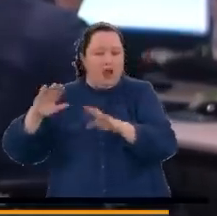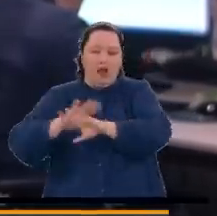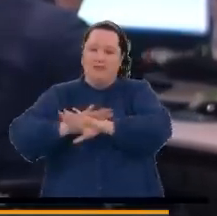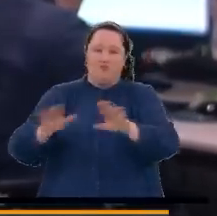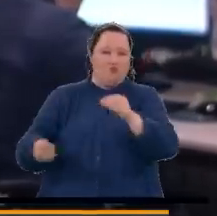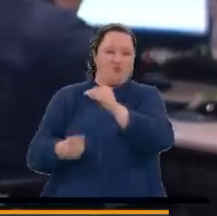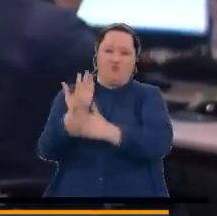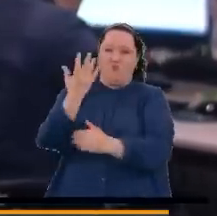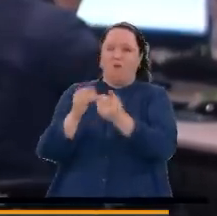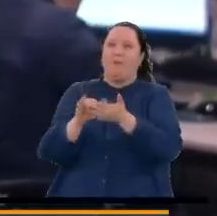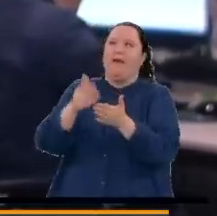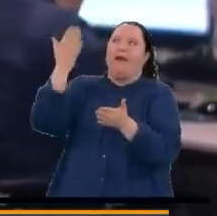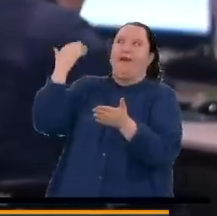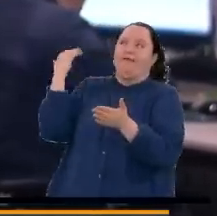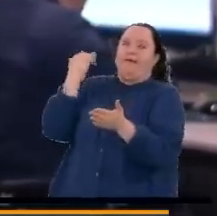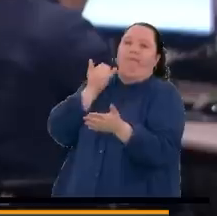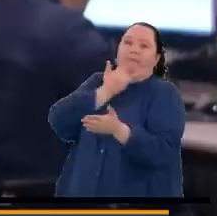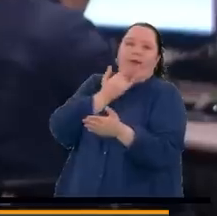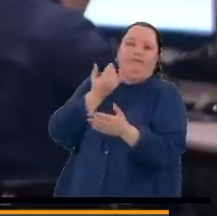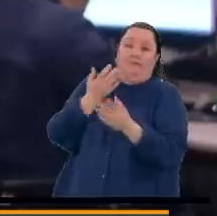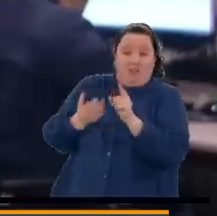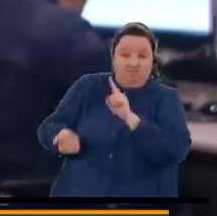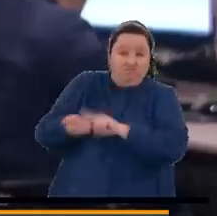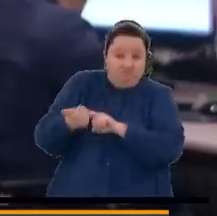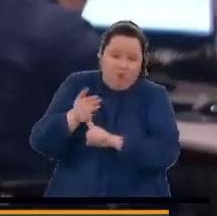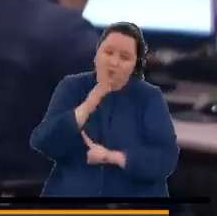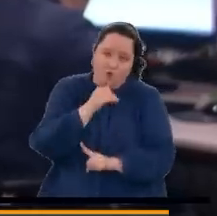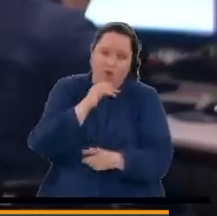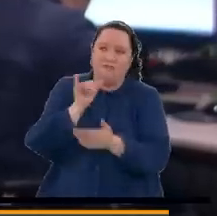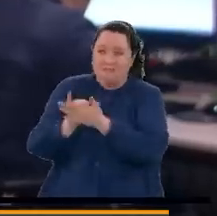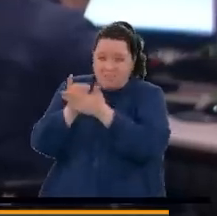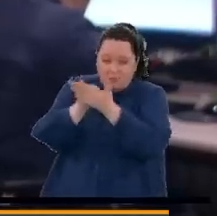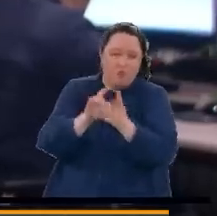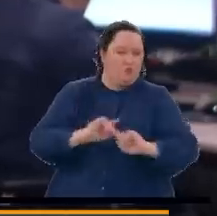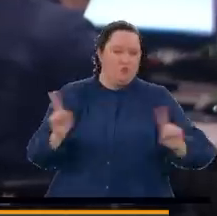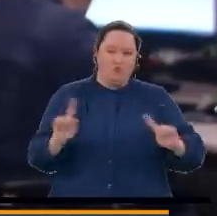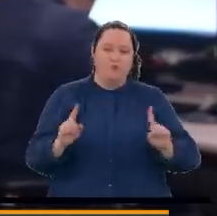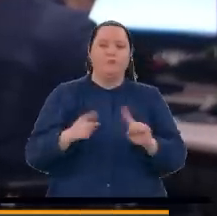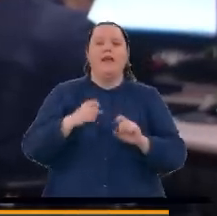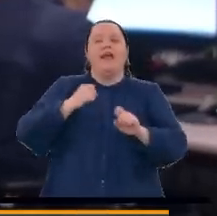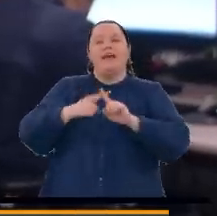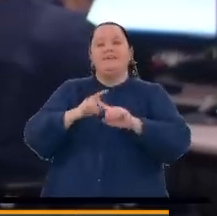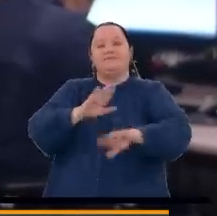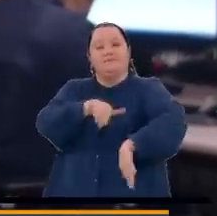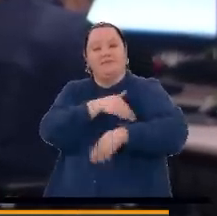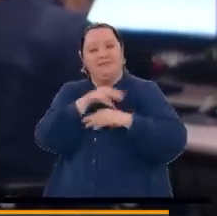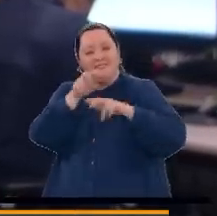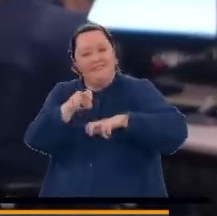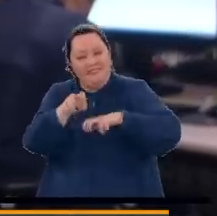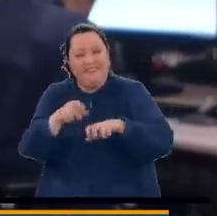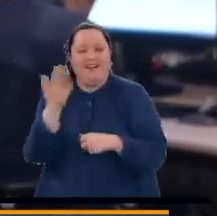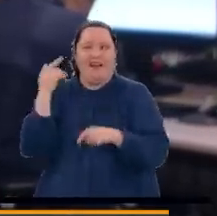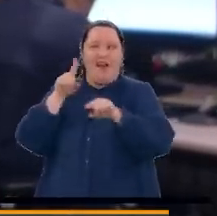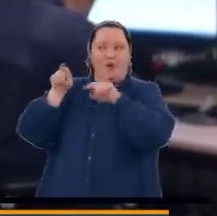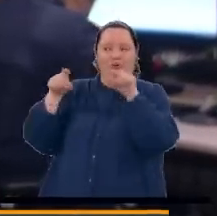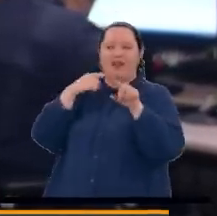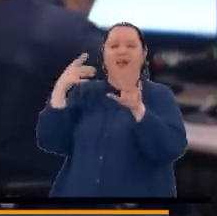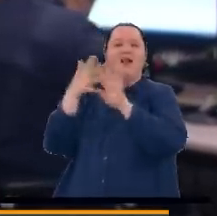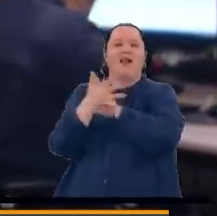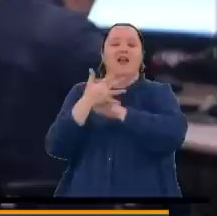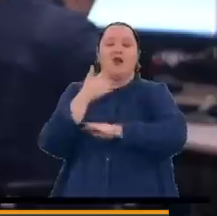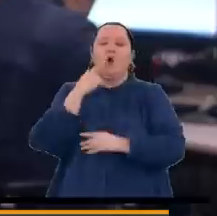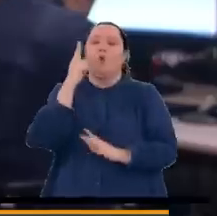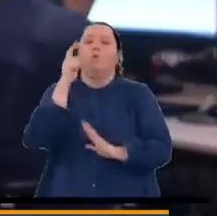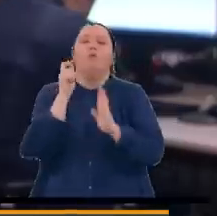como fueron fallidos anteriormente. Ellos mencionan incluso ex ministros de Agricultura que la única forma de poder